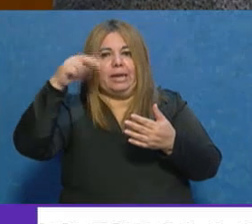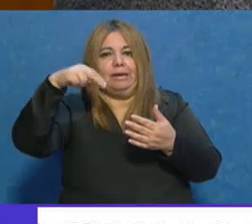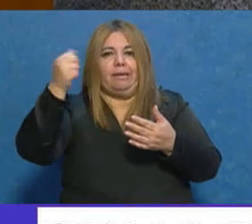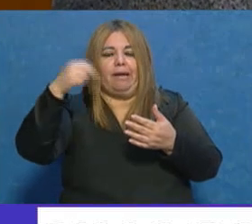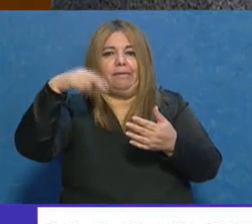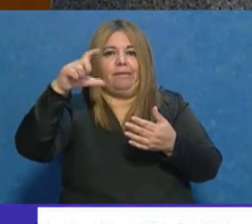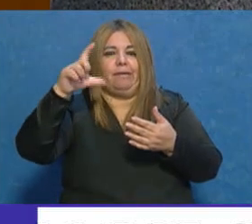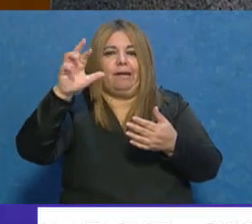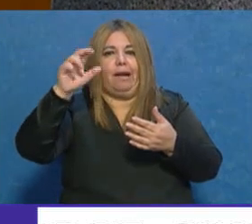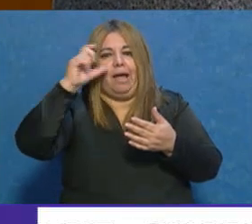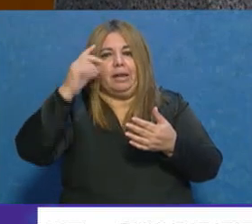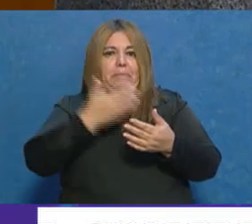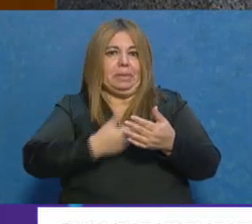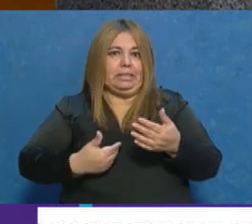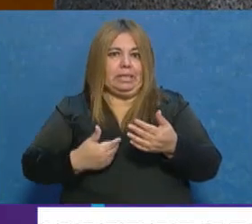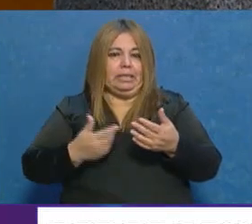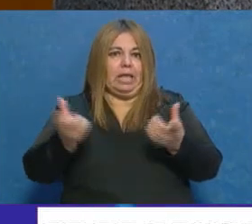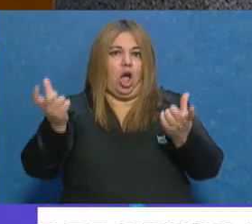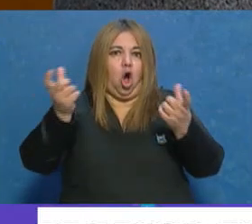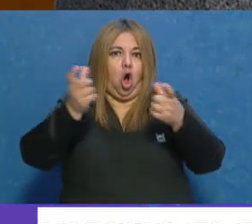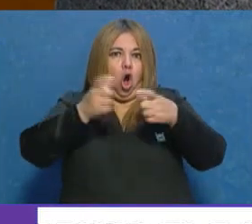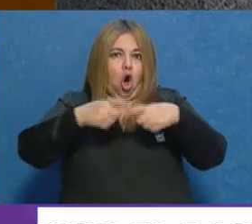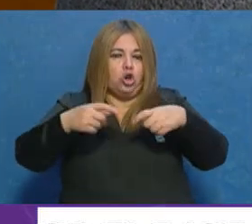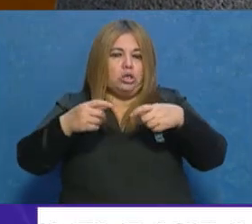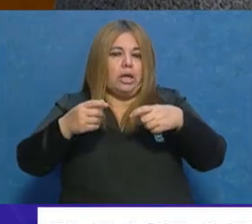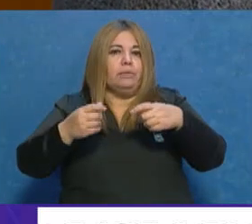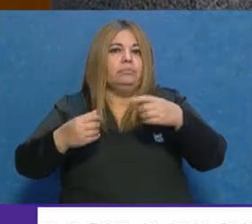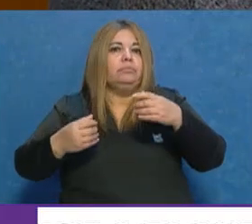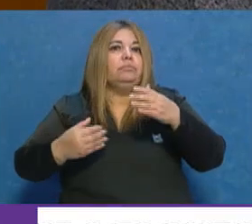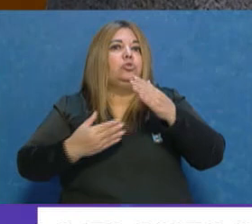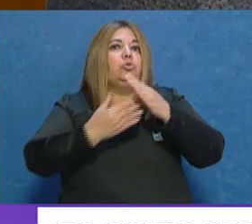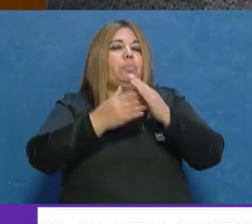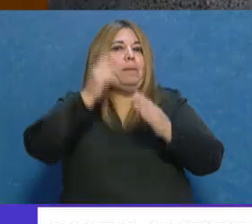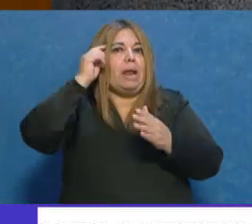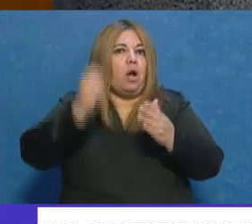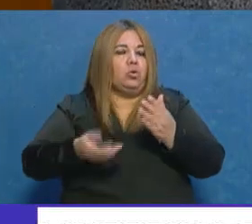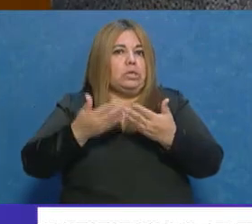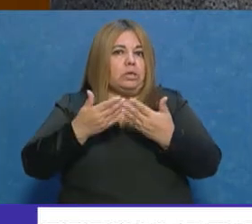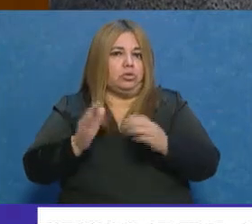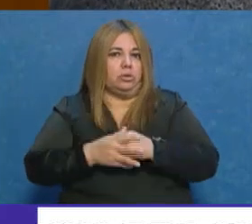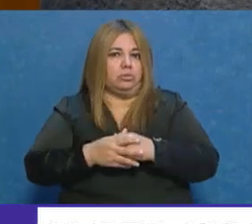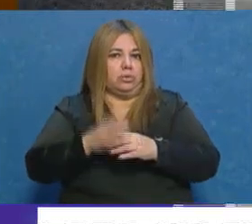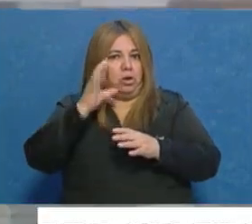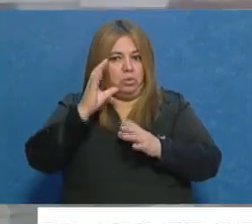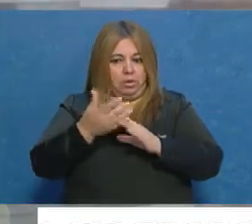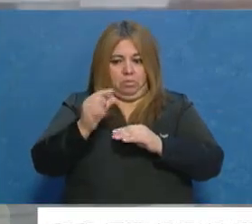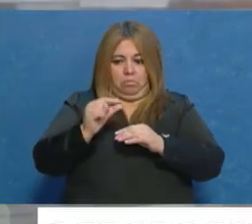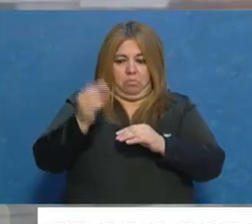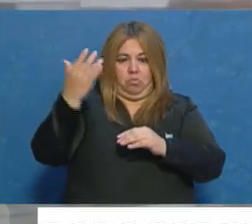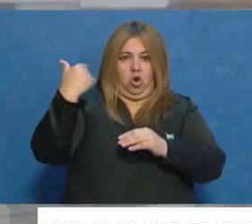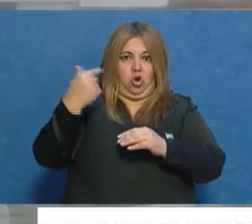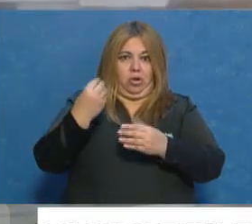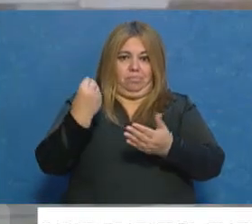aguardaba, por lo menos durante esta parte del año. Recordemos que Nanclares hace poco reasumió la